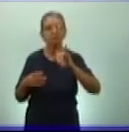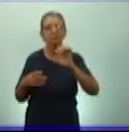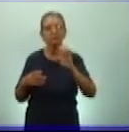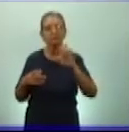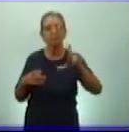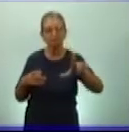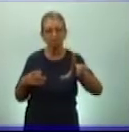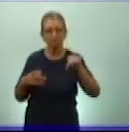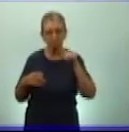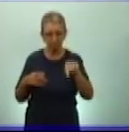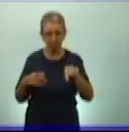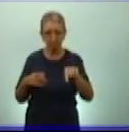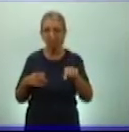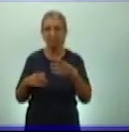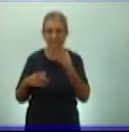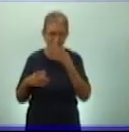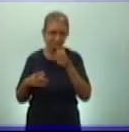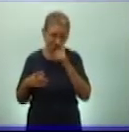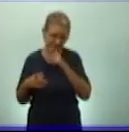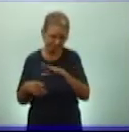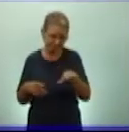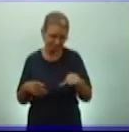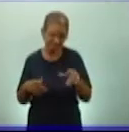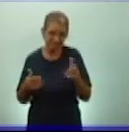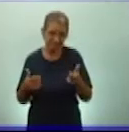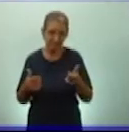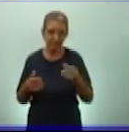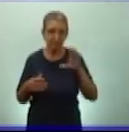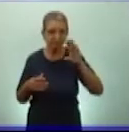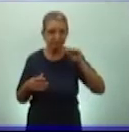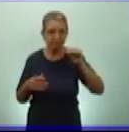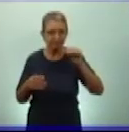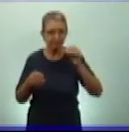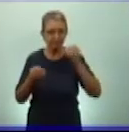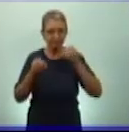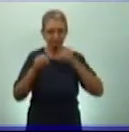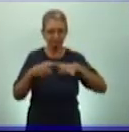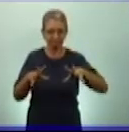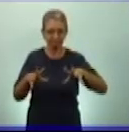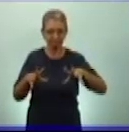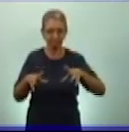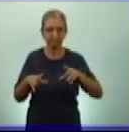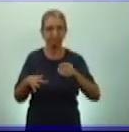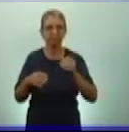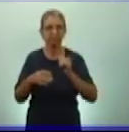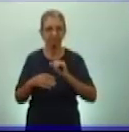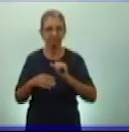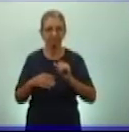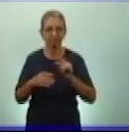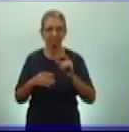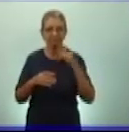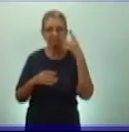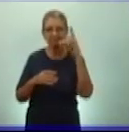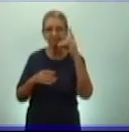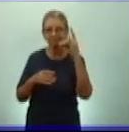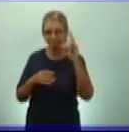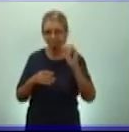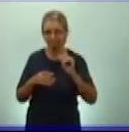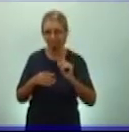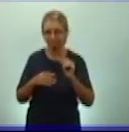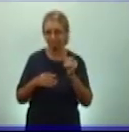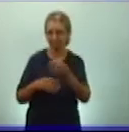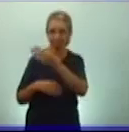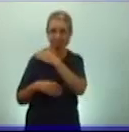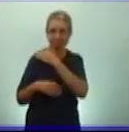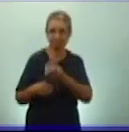en nuestra actualidad. Y alguna especie de pato salvaje. Pero además usaban la llama como animal de carga. Por